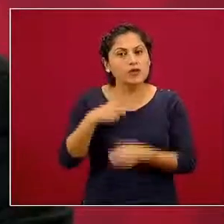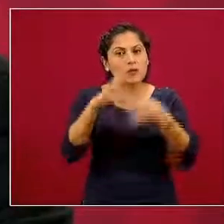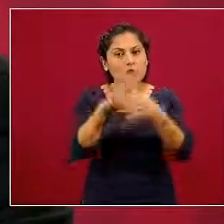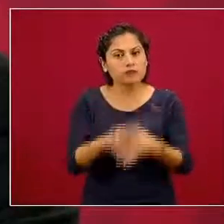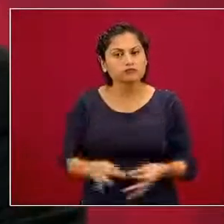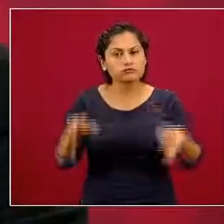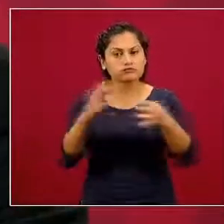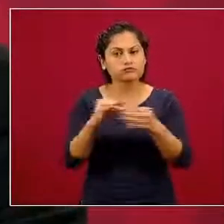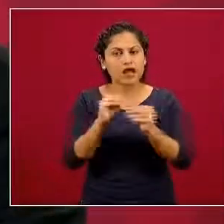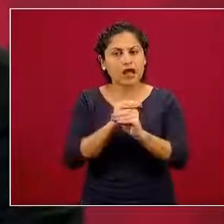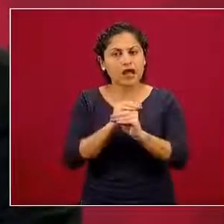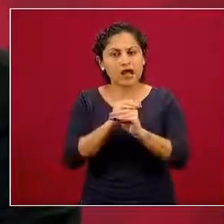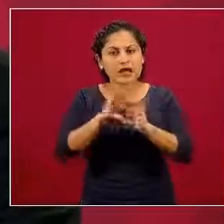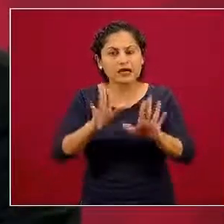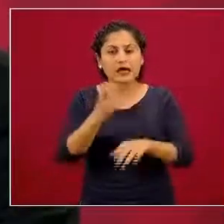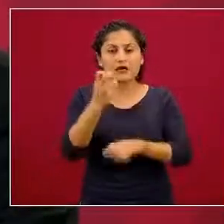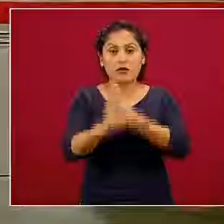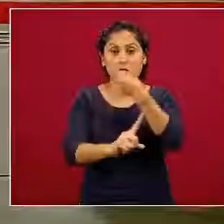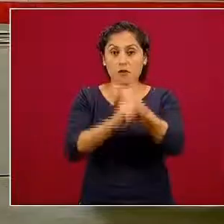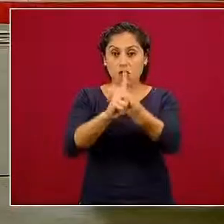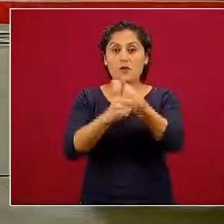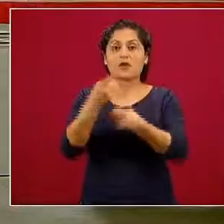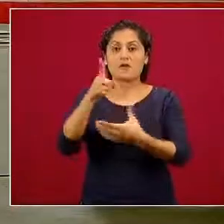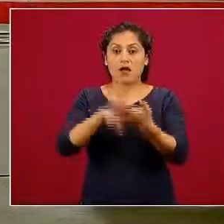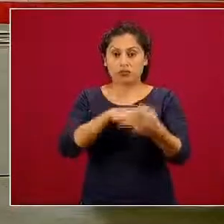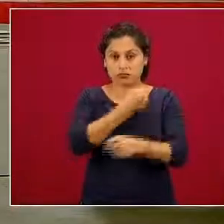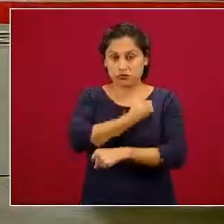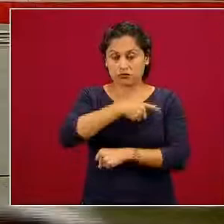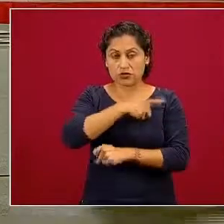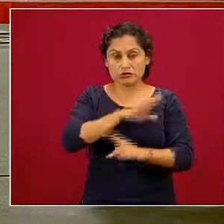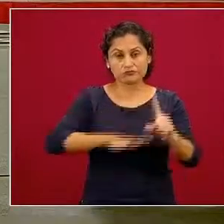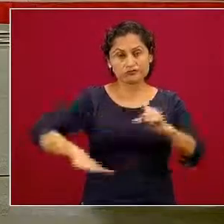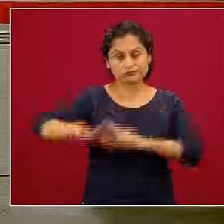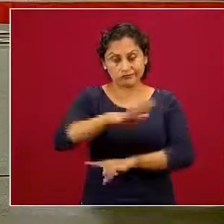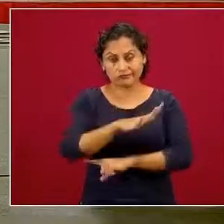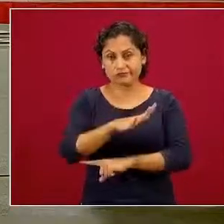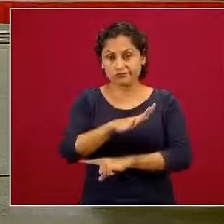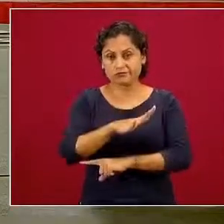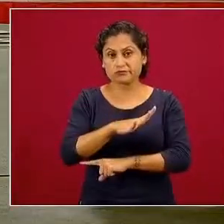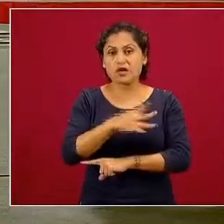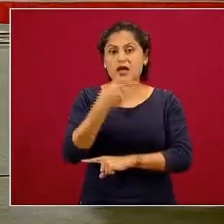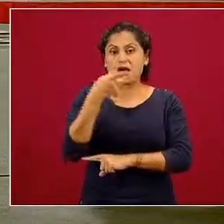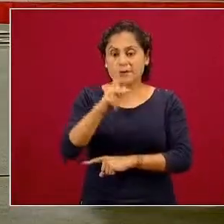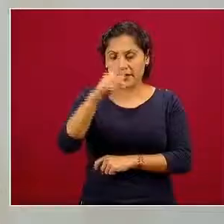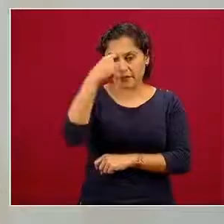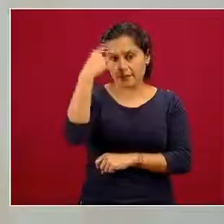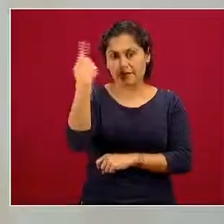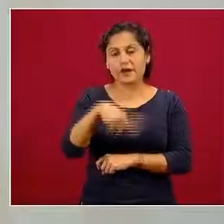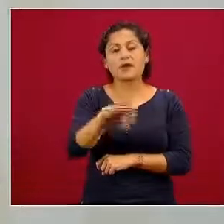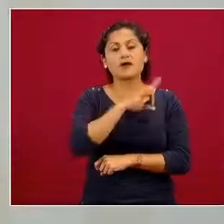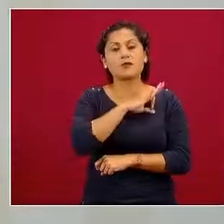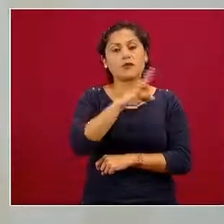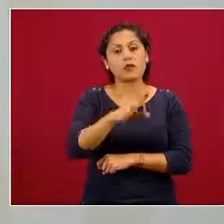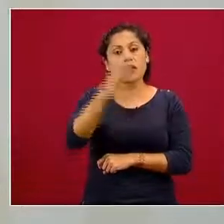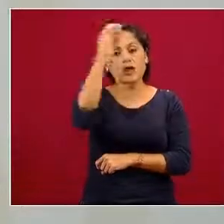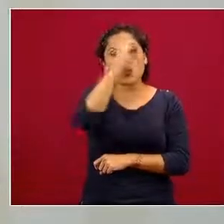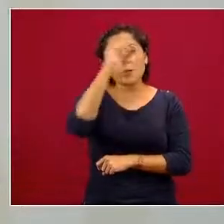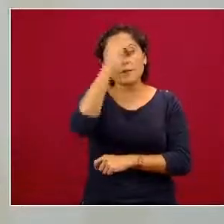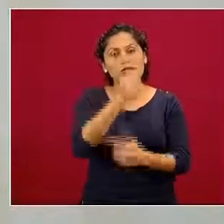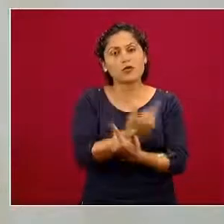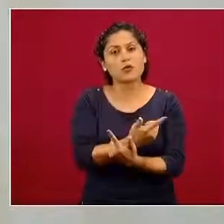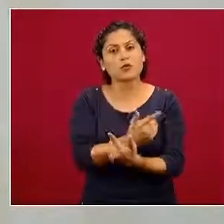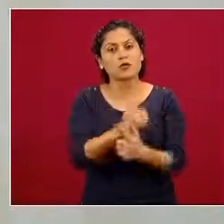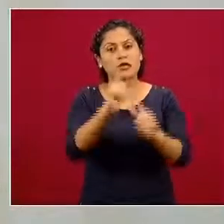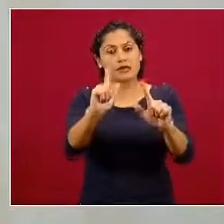este problema de salud pública, que permita hablar abiertamente de ello con una